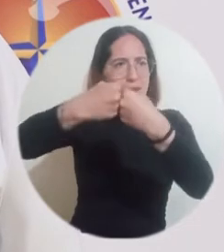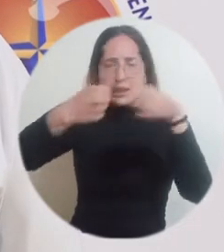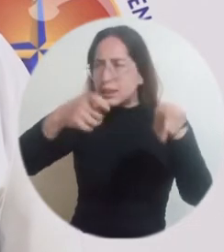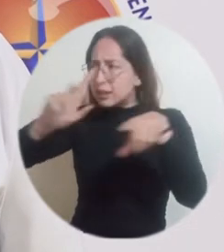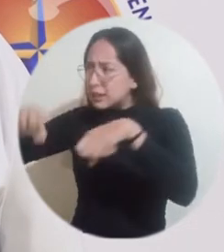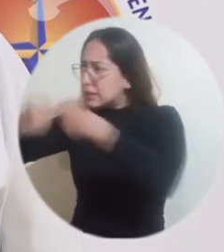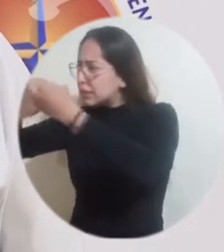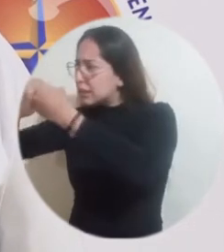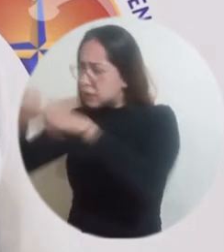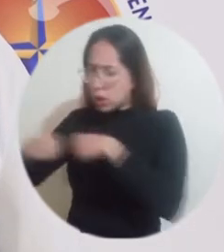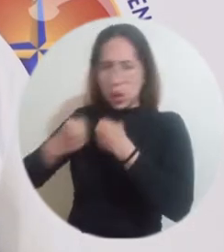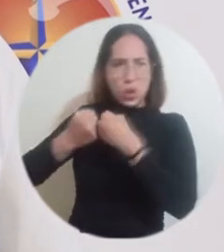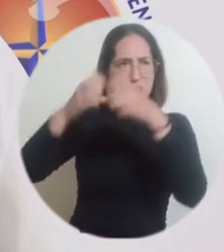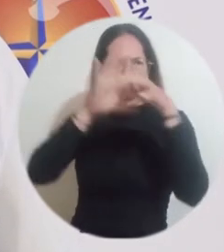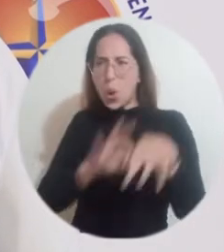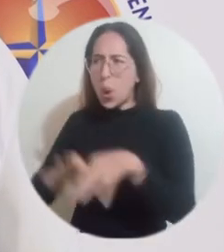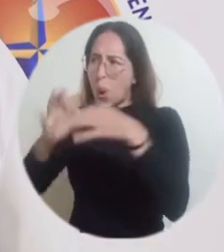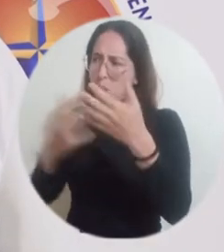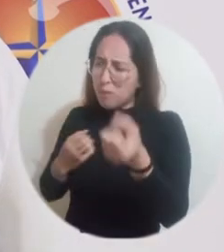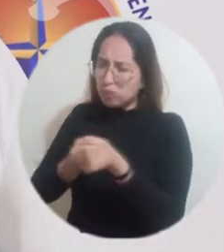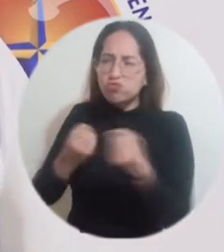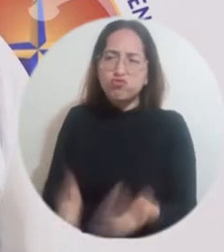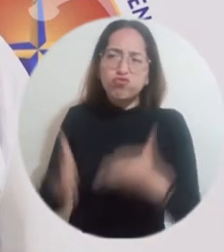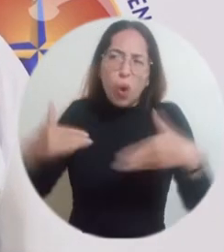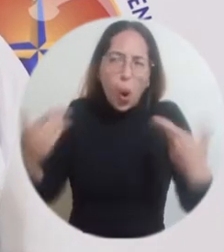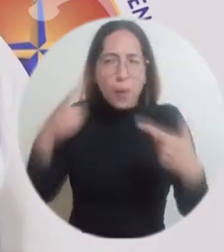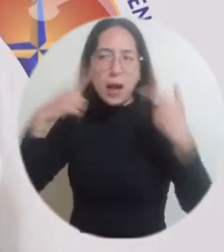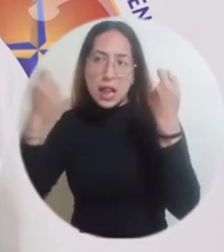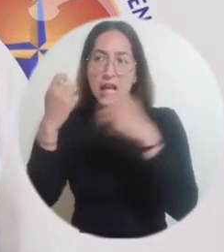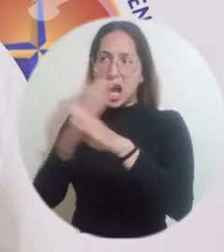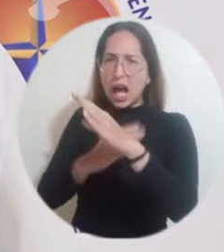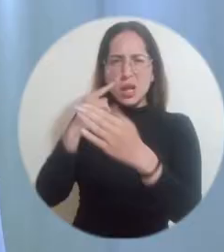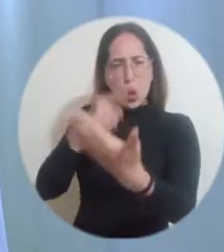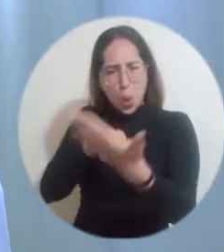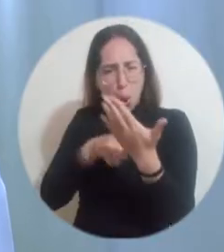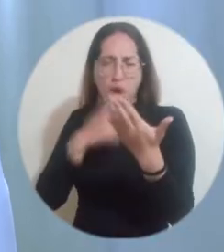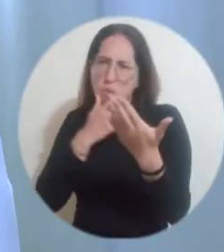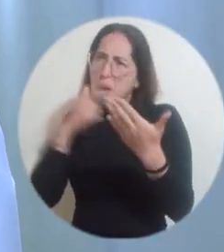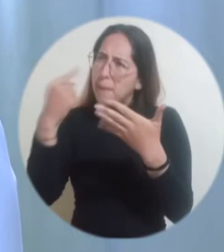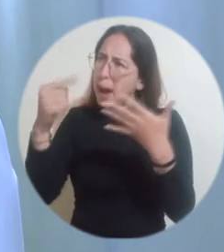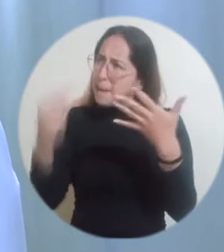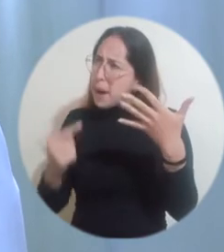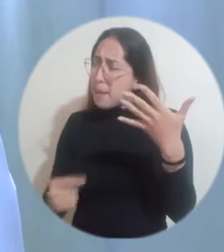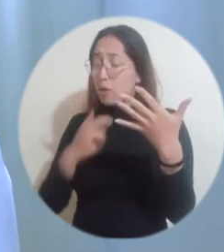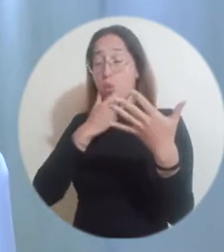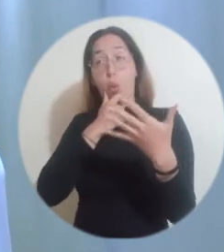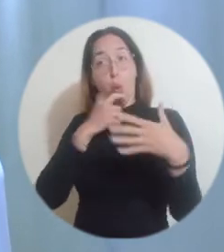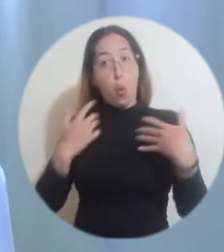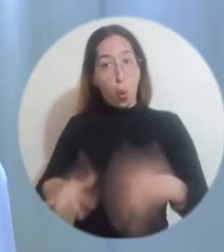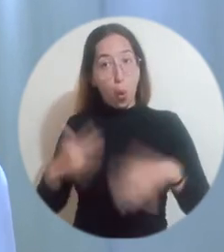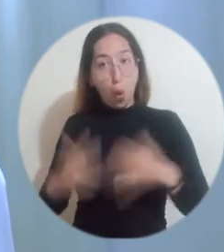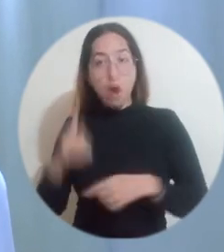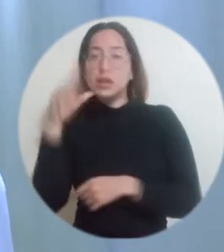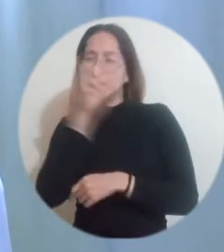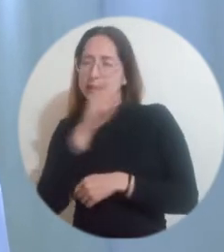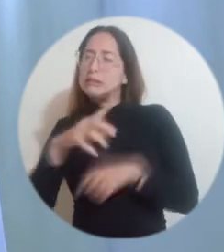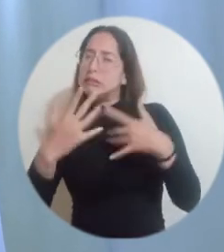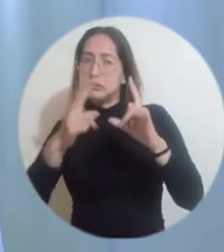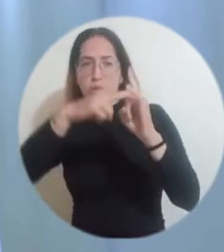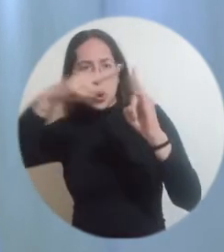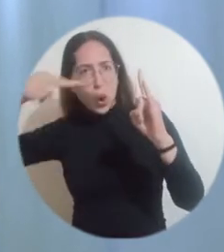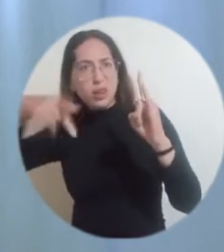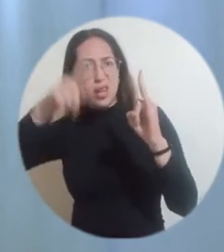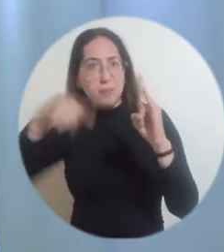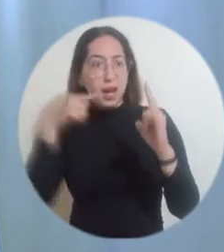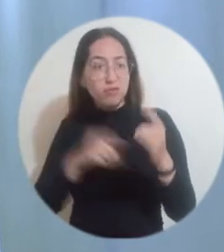construir en esas siembras. Yo pienso que los resultados han sido excelentes,